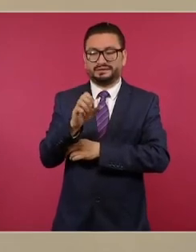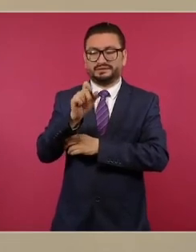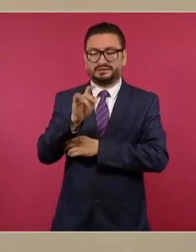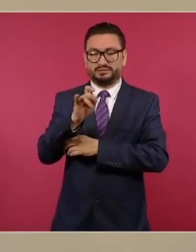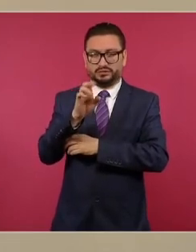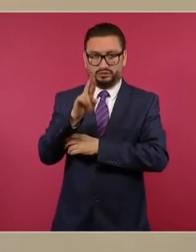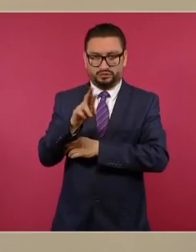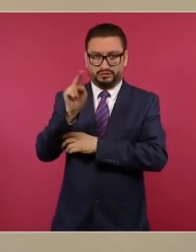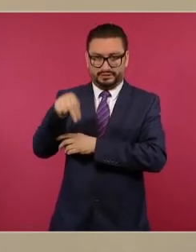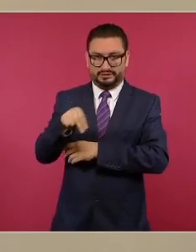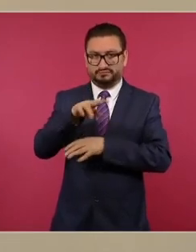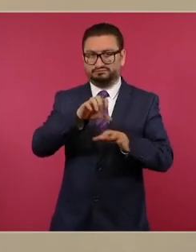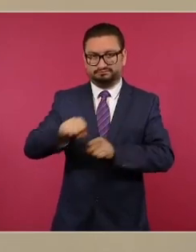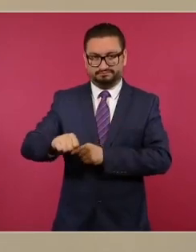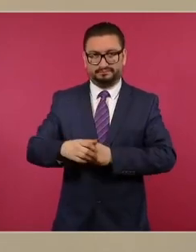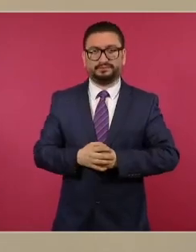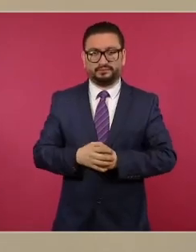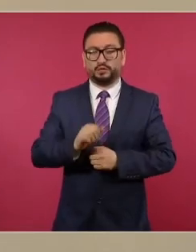Adelante.